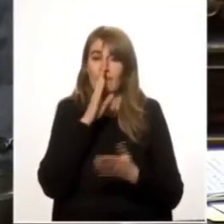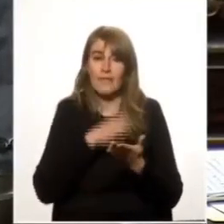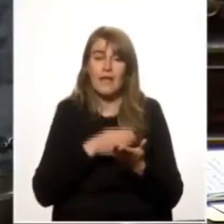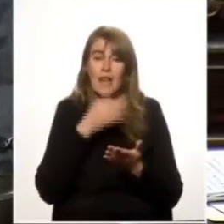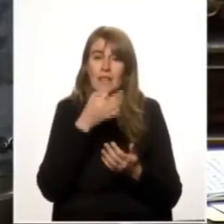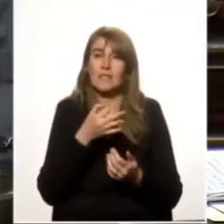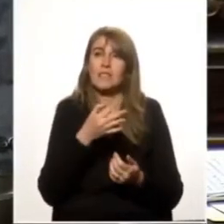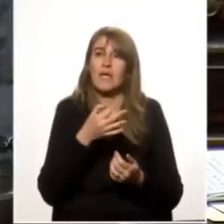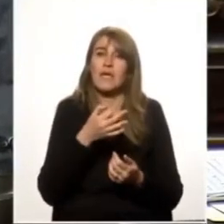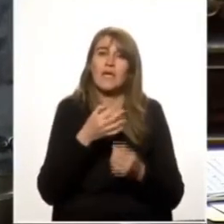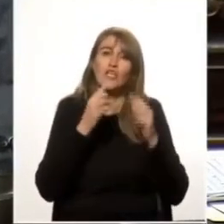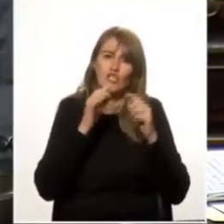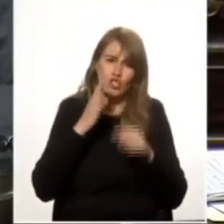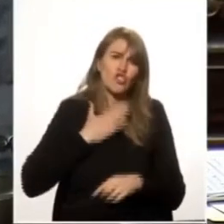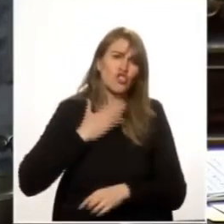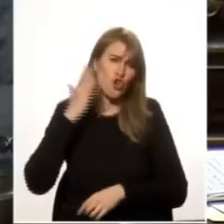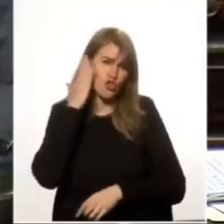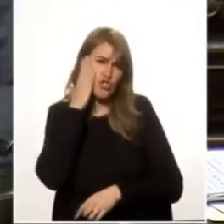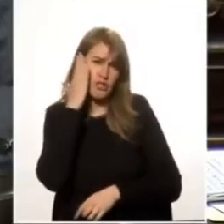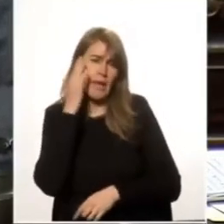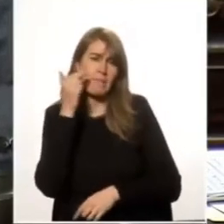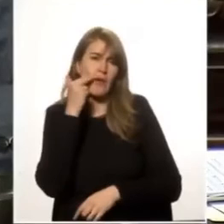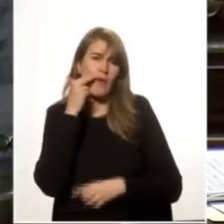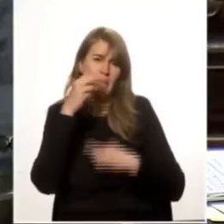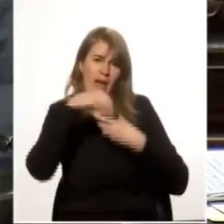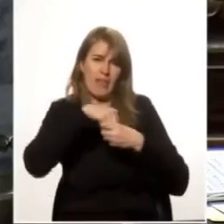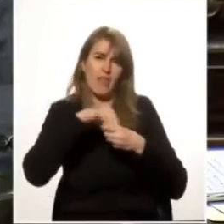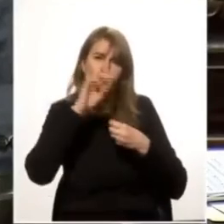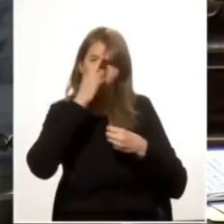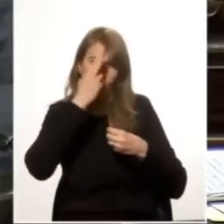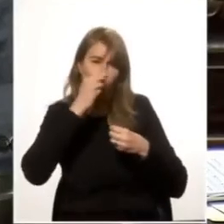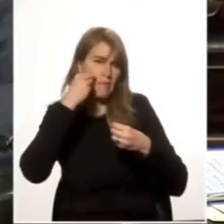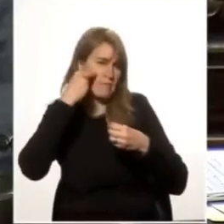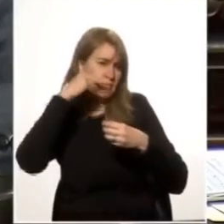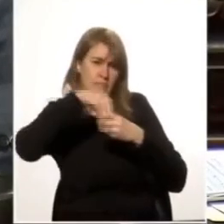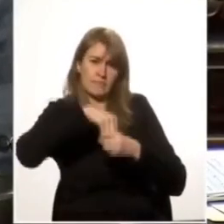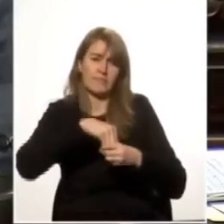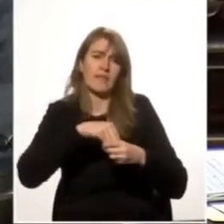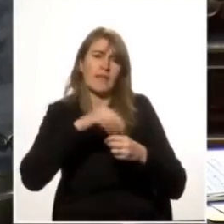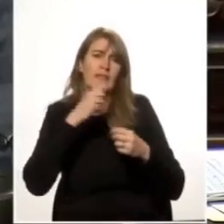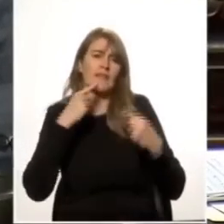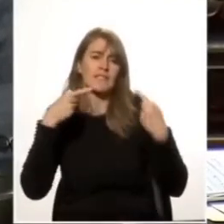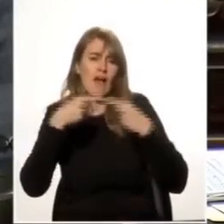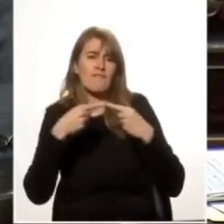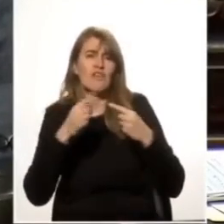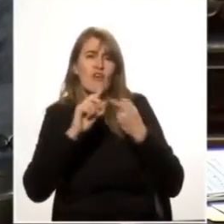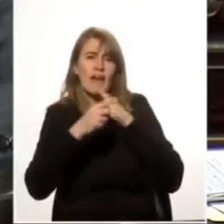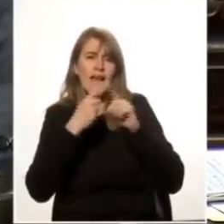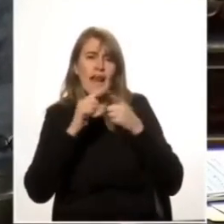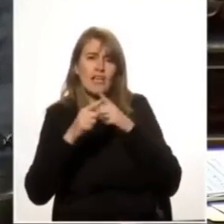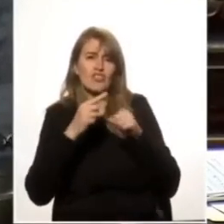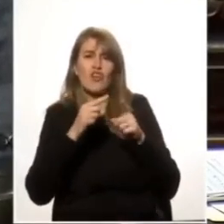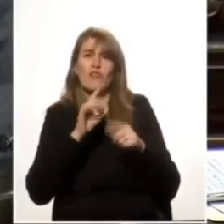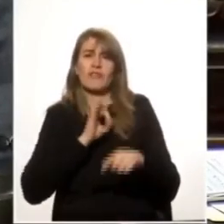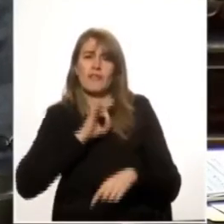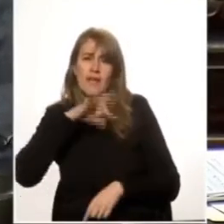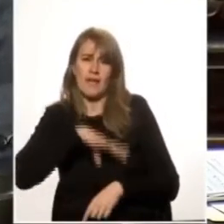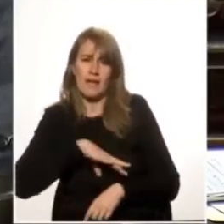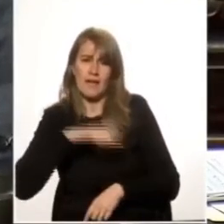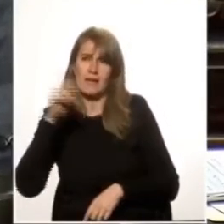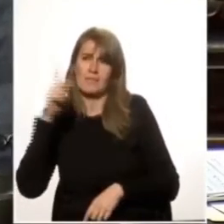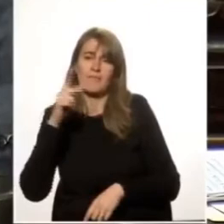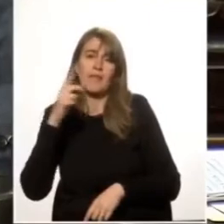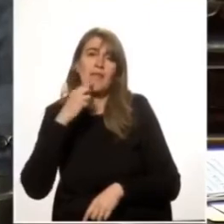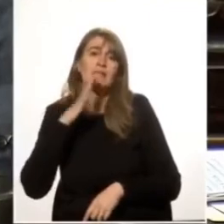que está consciente del problema interno del Uruguay y que es un desafío solucionar el tema de una relación vigente de Chile con